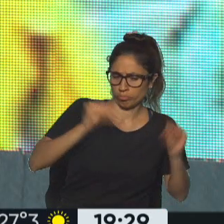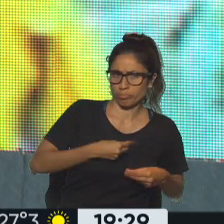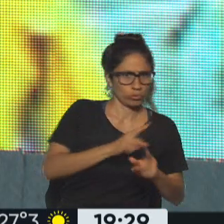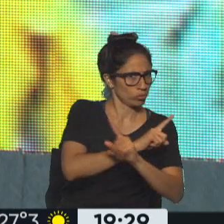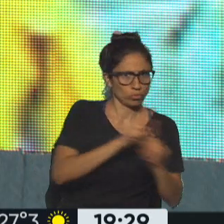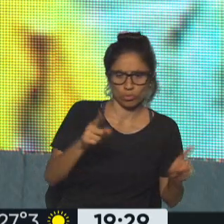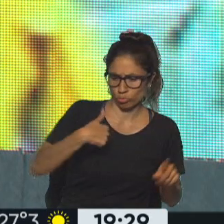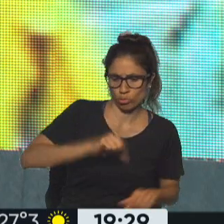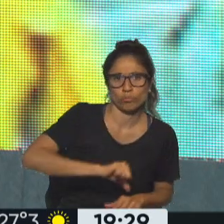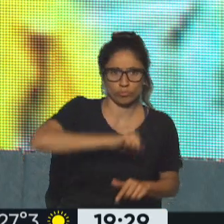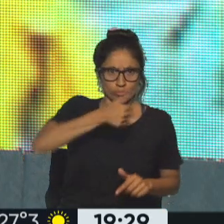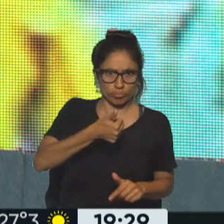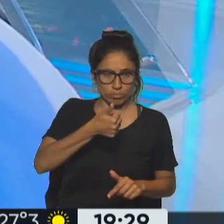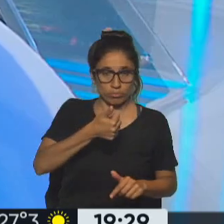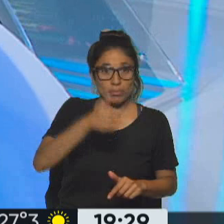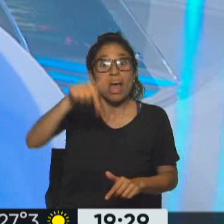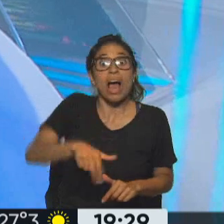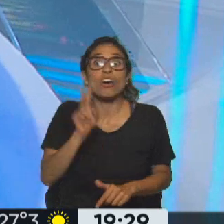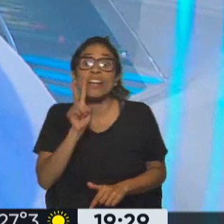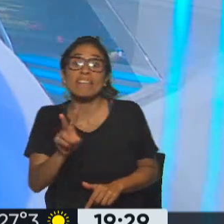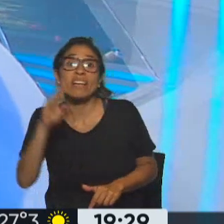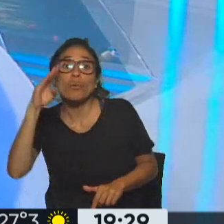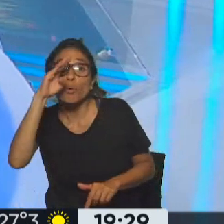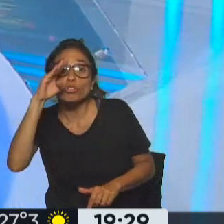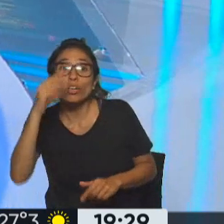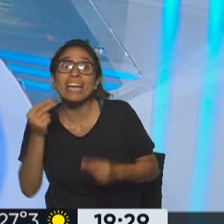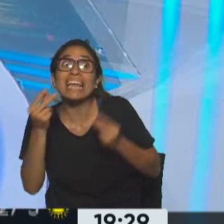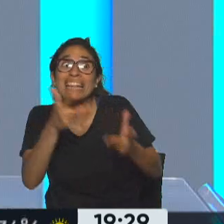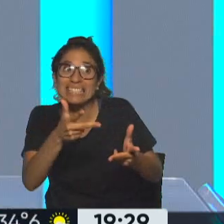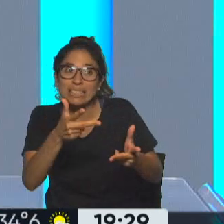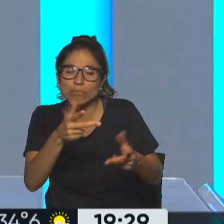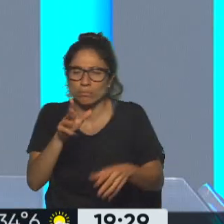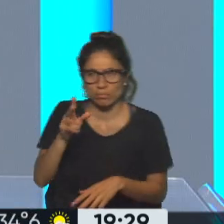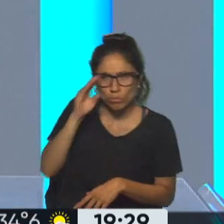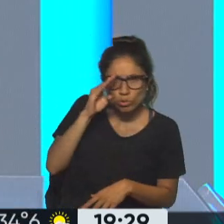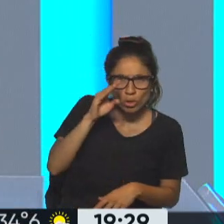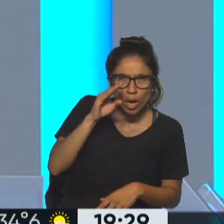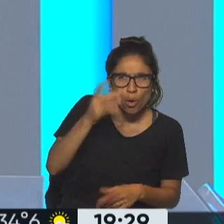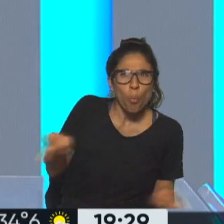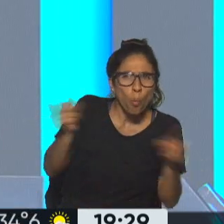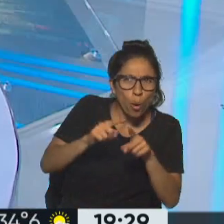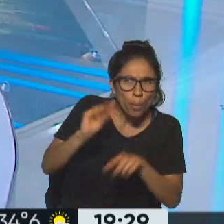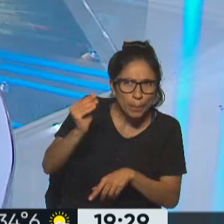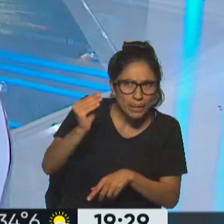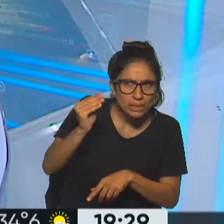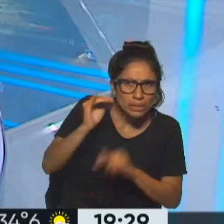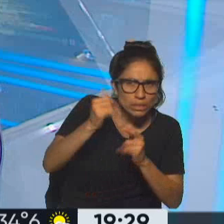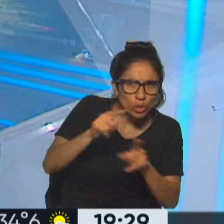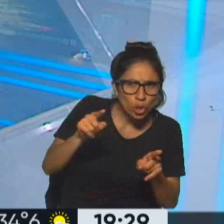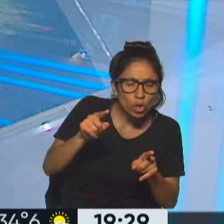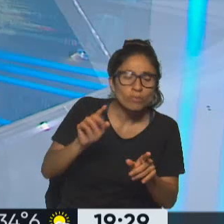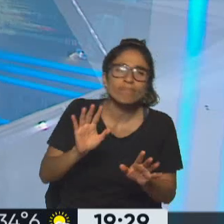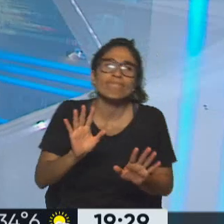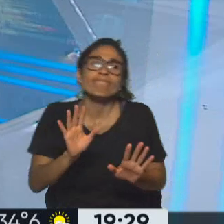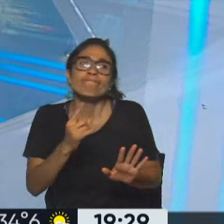regresar a Brasil en algún momento bueno el tema es que si regresa a Brasil es posible que lo investiguen por varias causas así que se especulaba mucho con que se quede algún